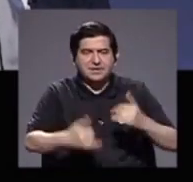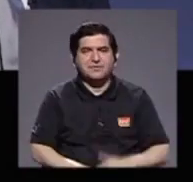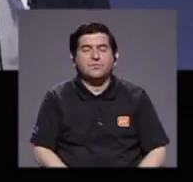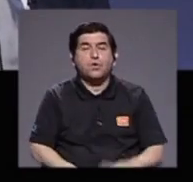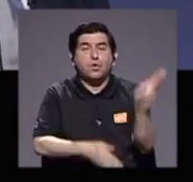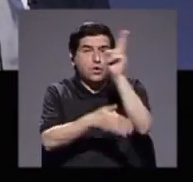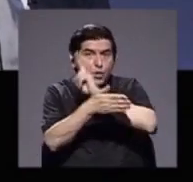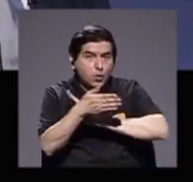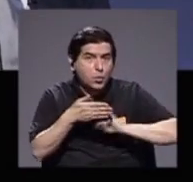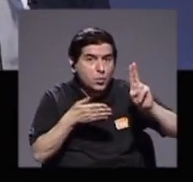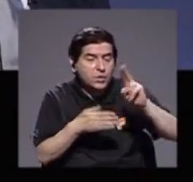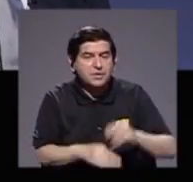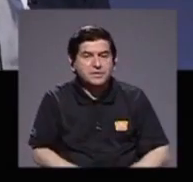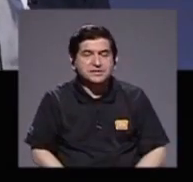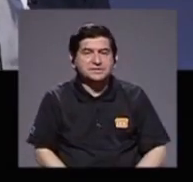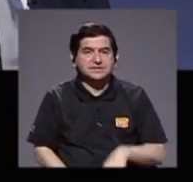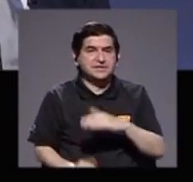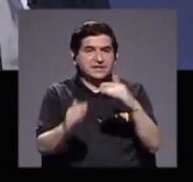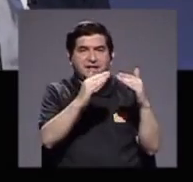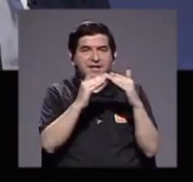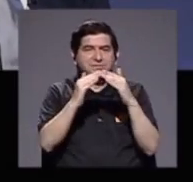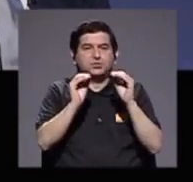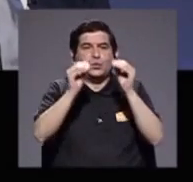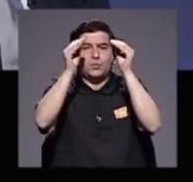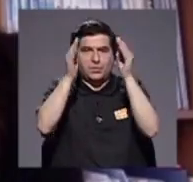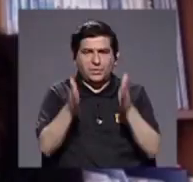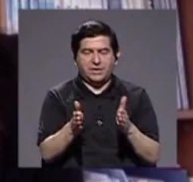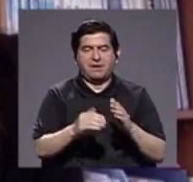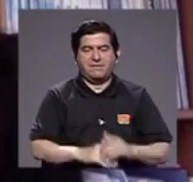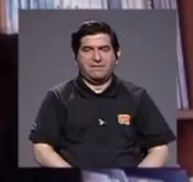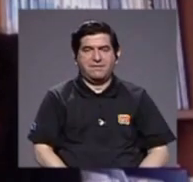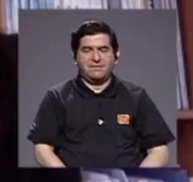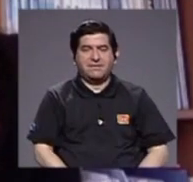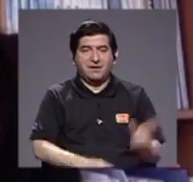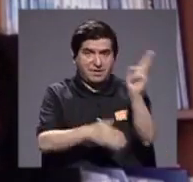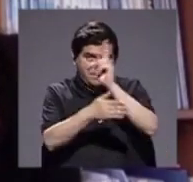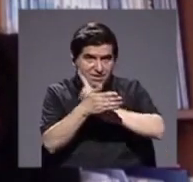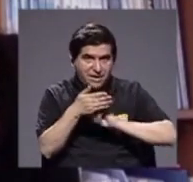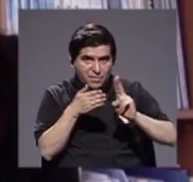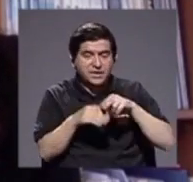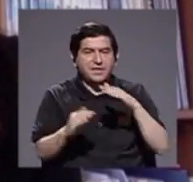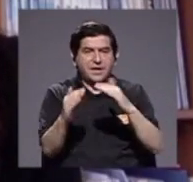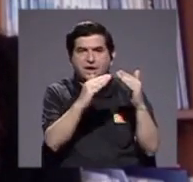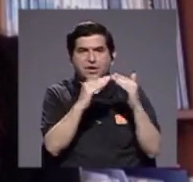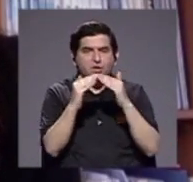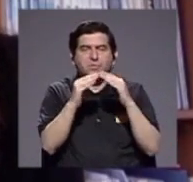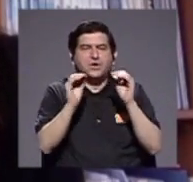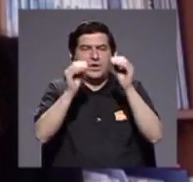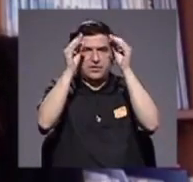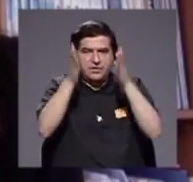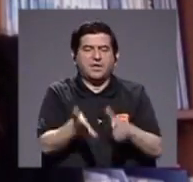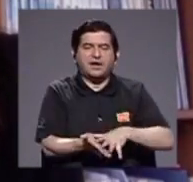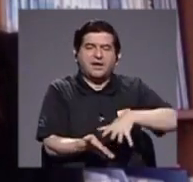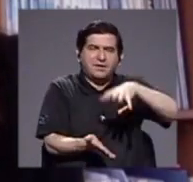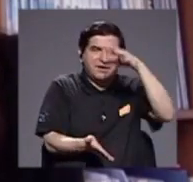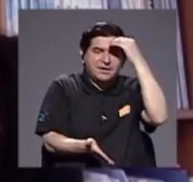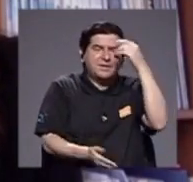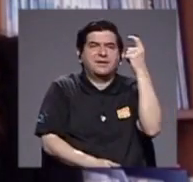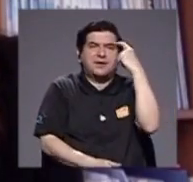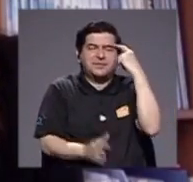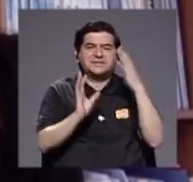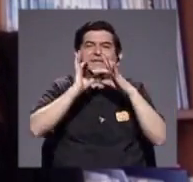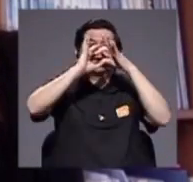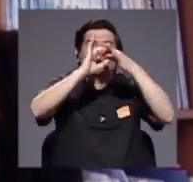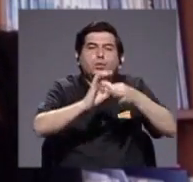universidad es la comunidad de profesores la universidad es esa comunidad de profesores que aprende a pensar